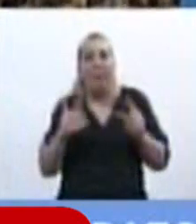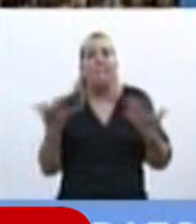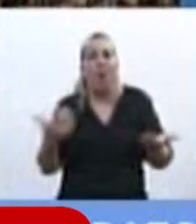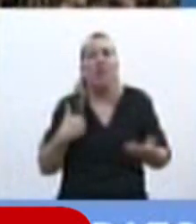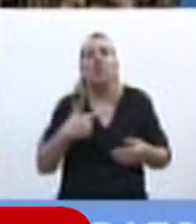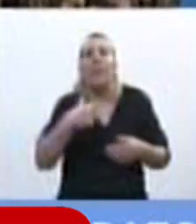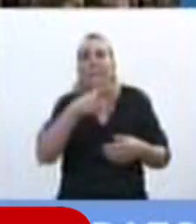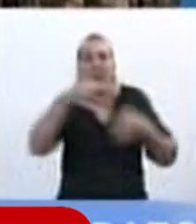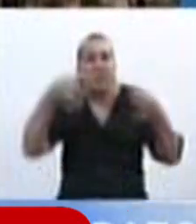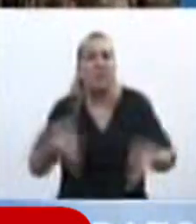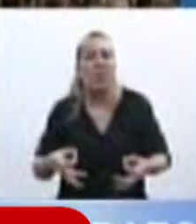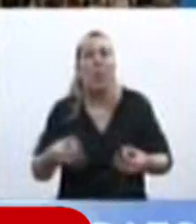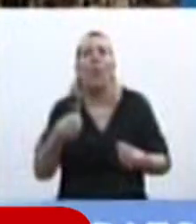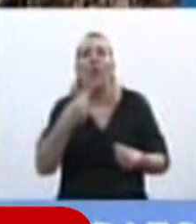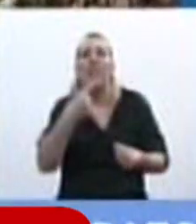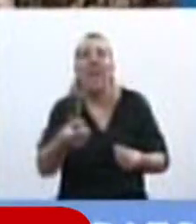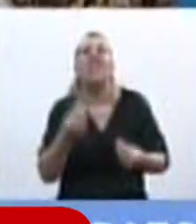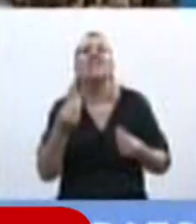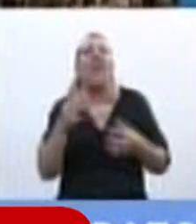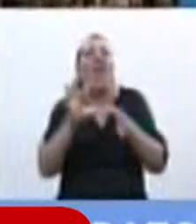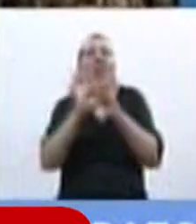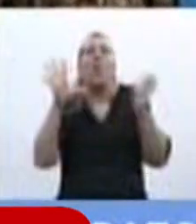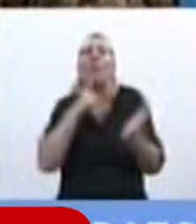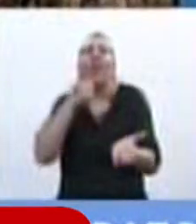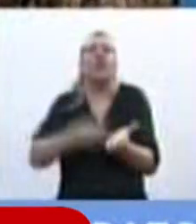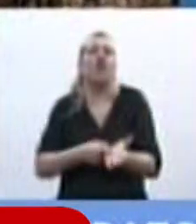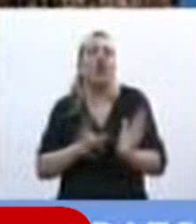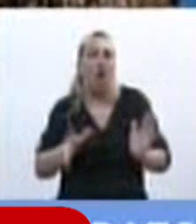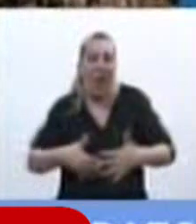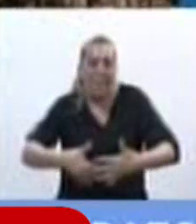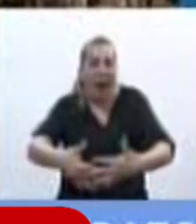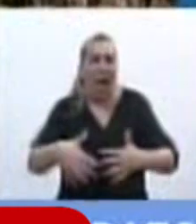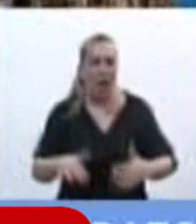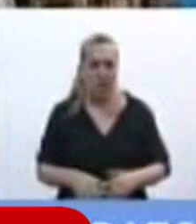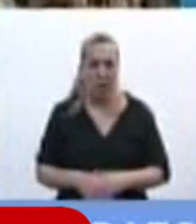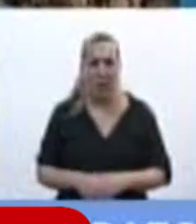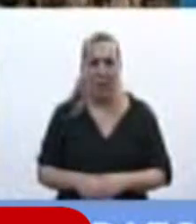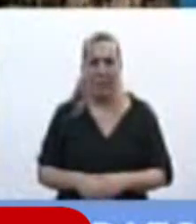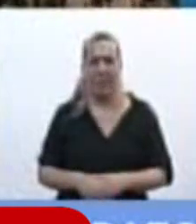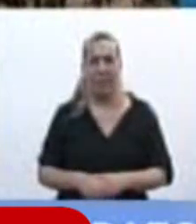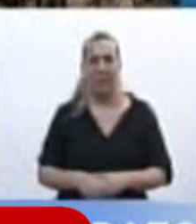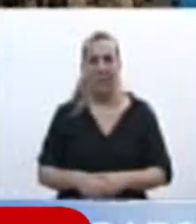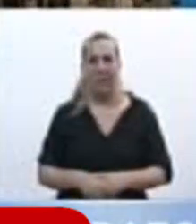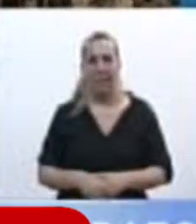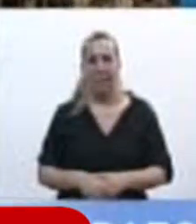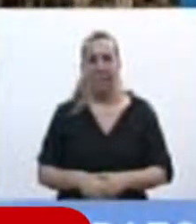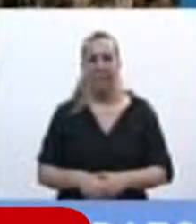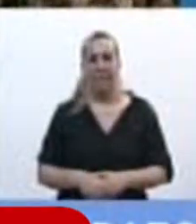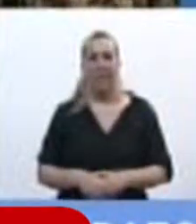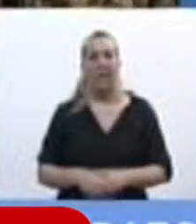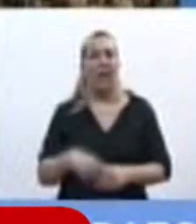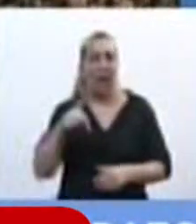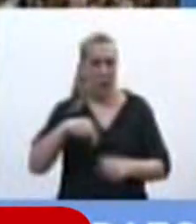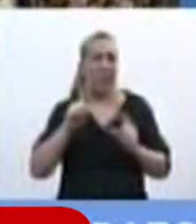correcto cuando se abra la libre decisión de no ser madre y en esto también